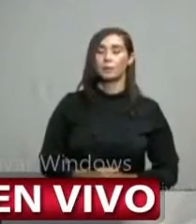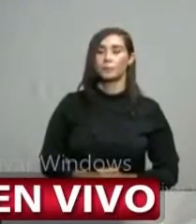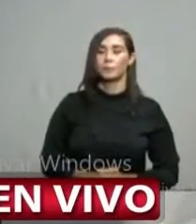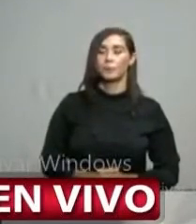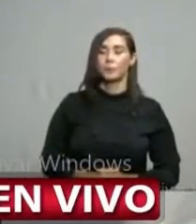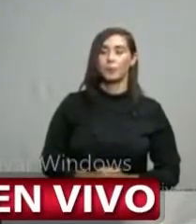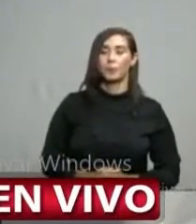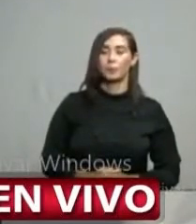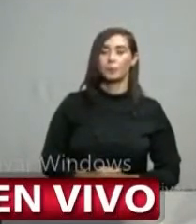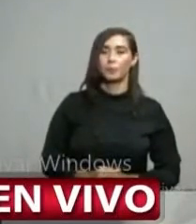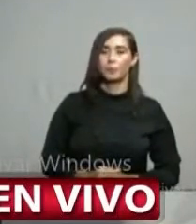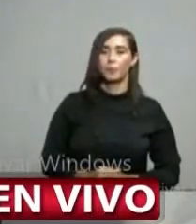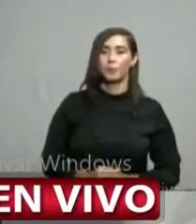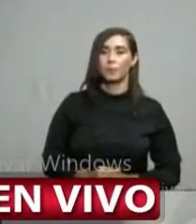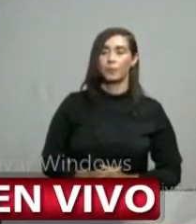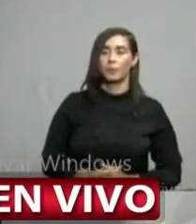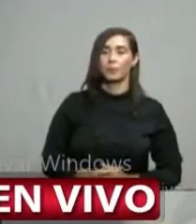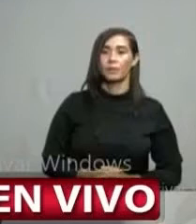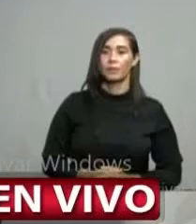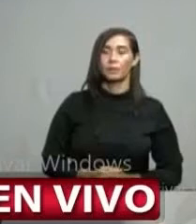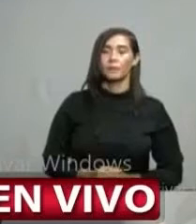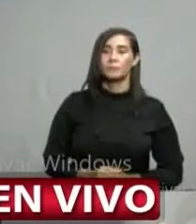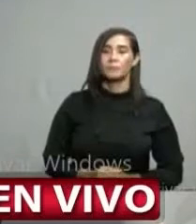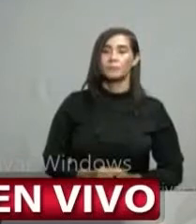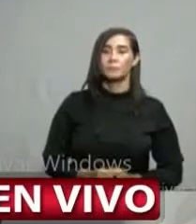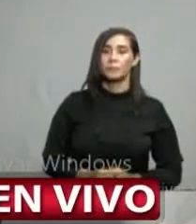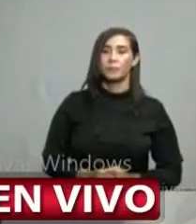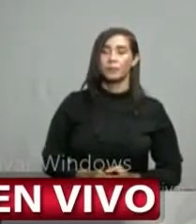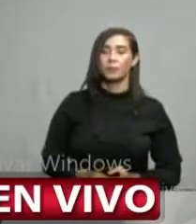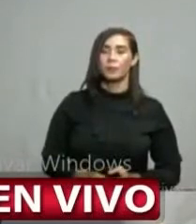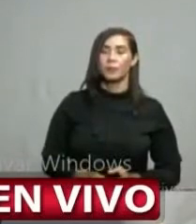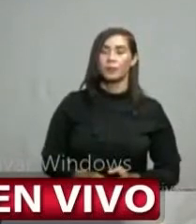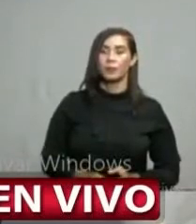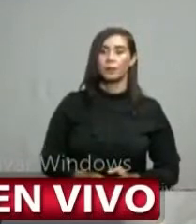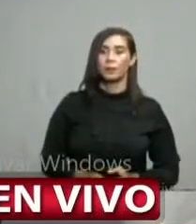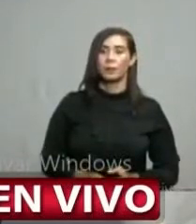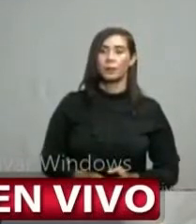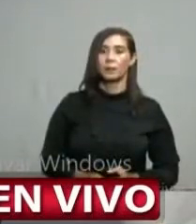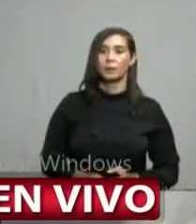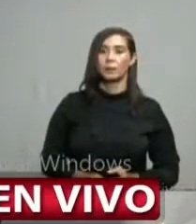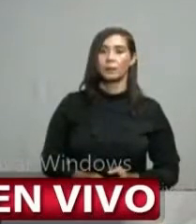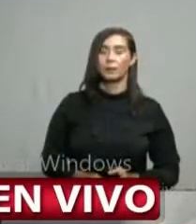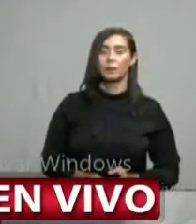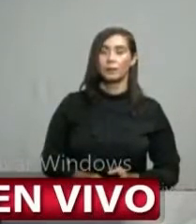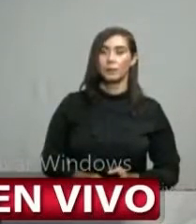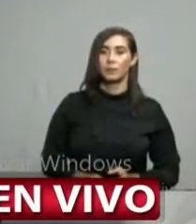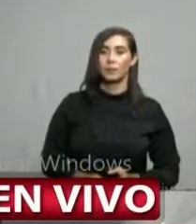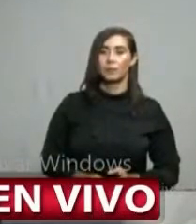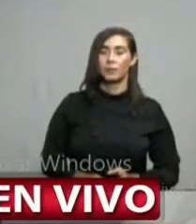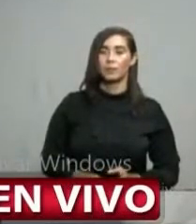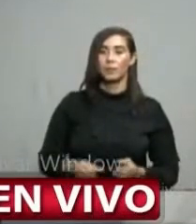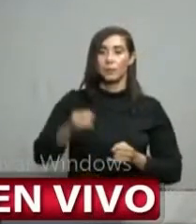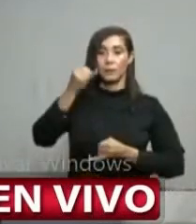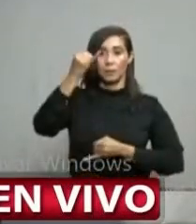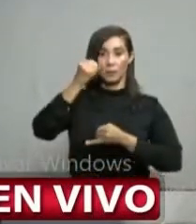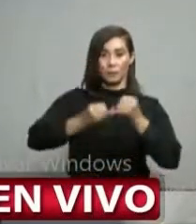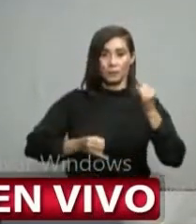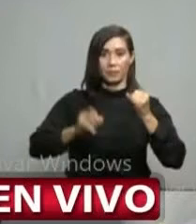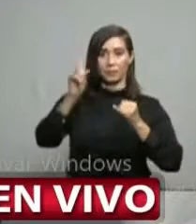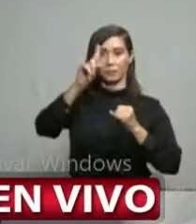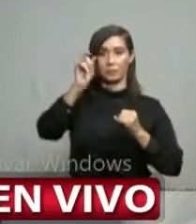puedo decirle en estos momentos muchas gracias gracias a ti Pedro para finalizar